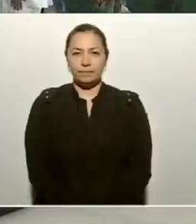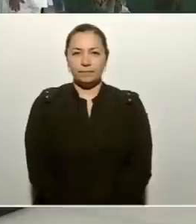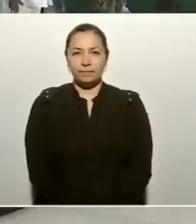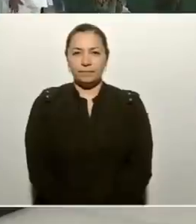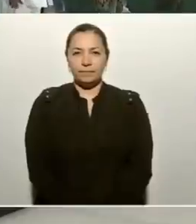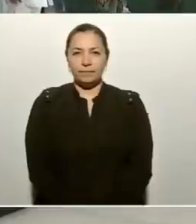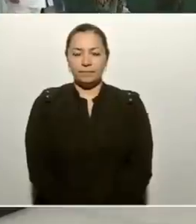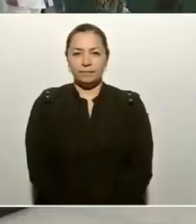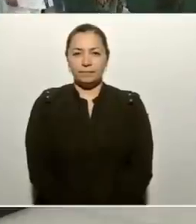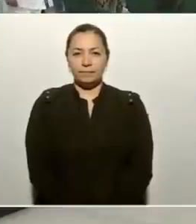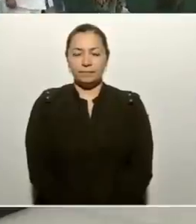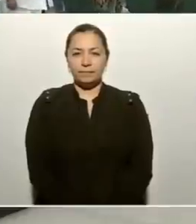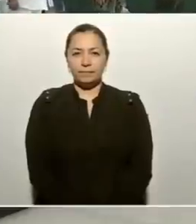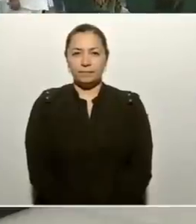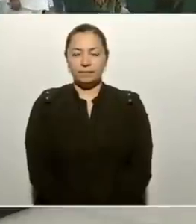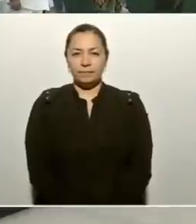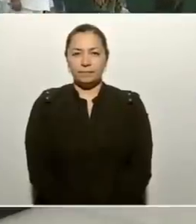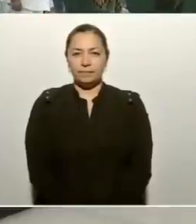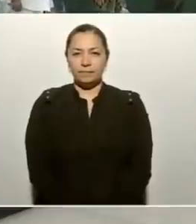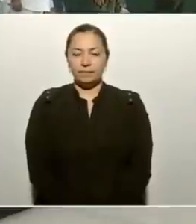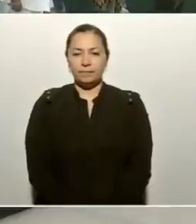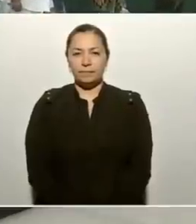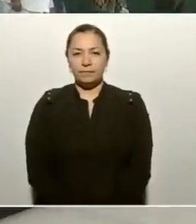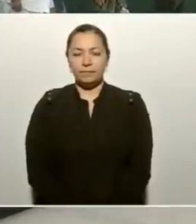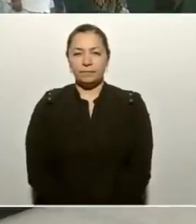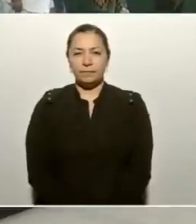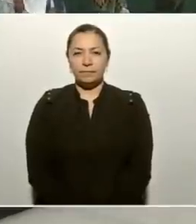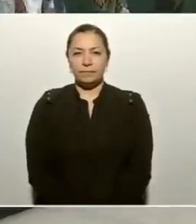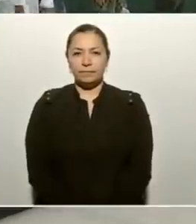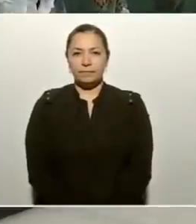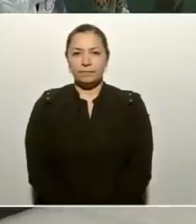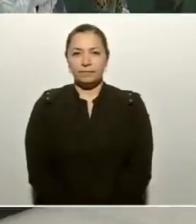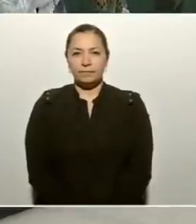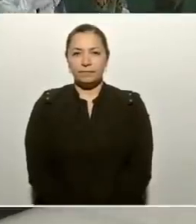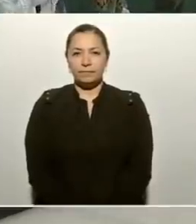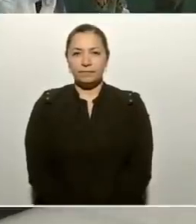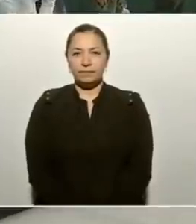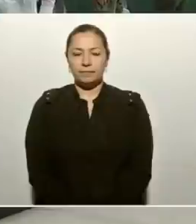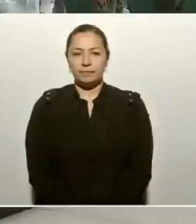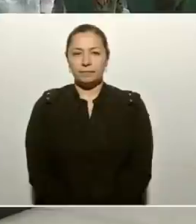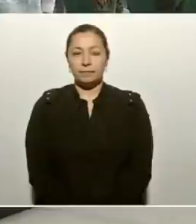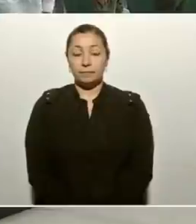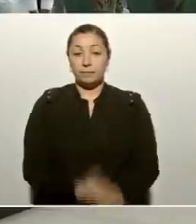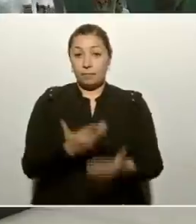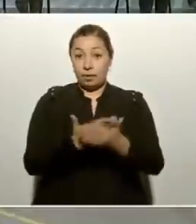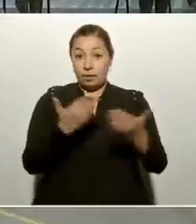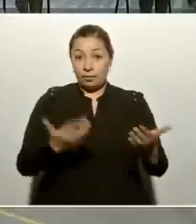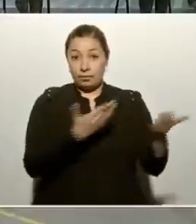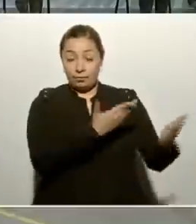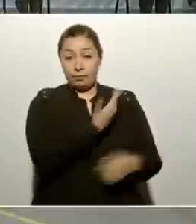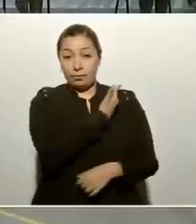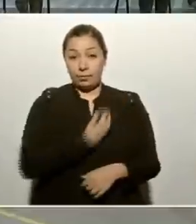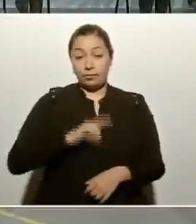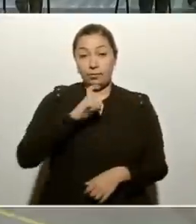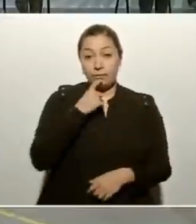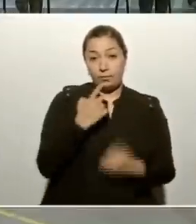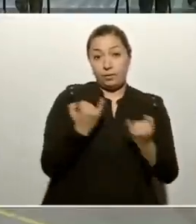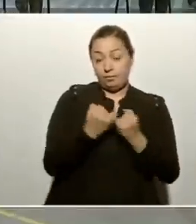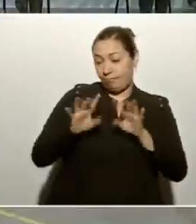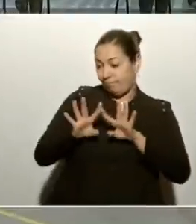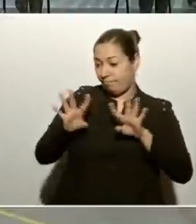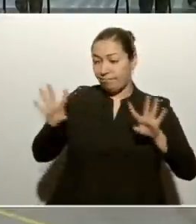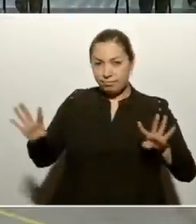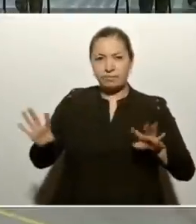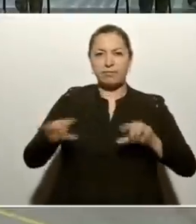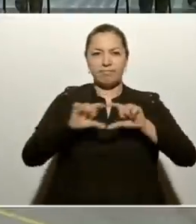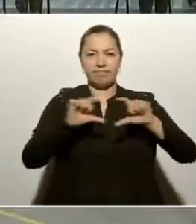El presidente de la República e integrantes de la línea de honor realizarán el corte de listón inaugural de la Compañía de Guardia Nacional